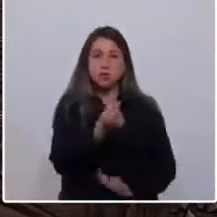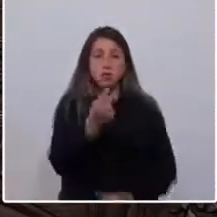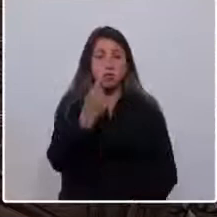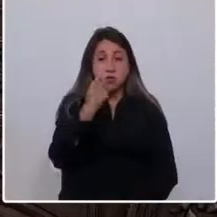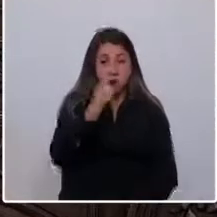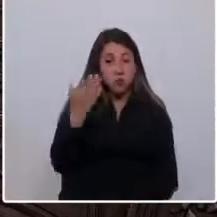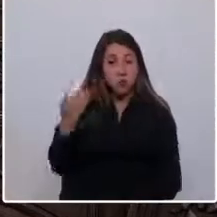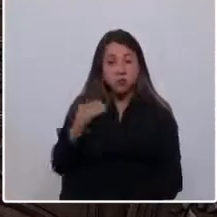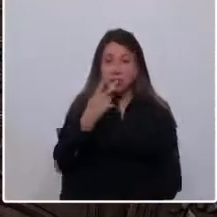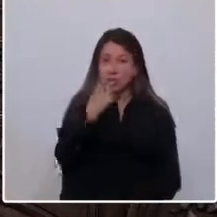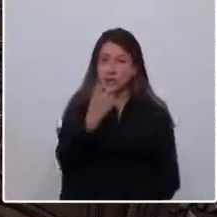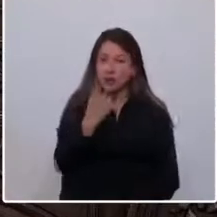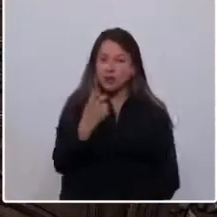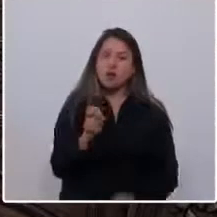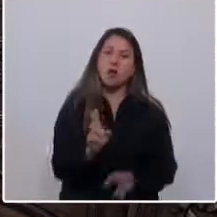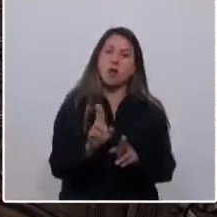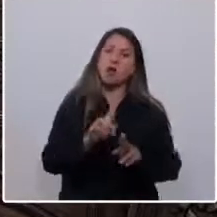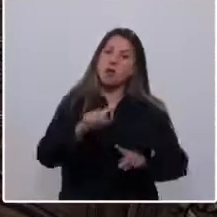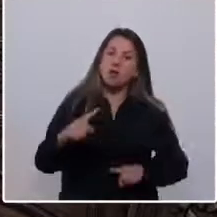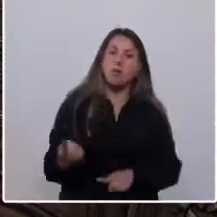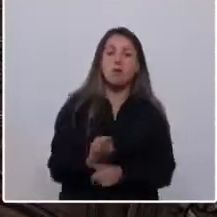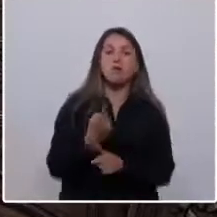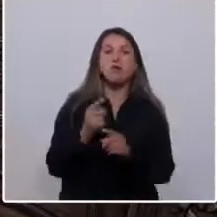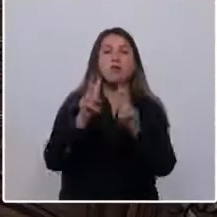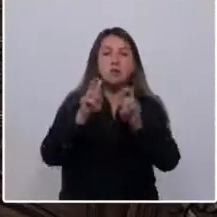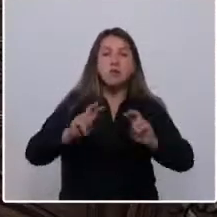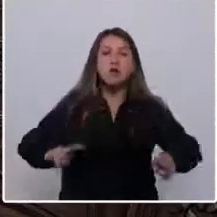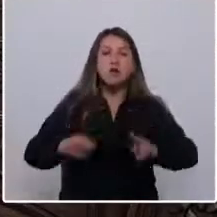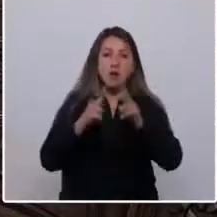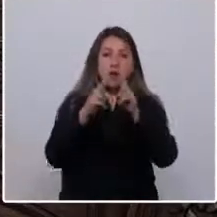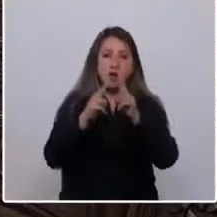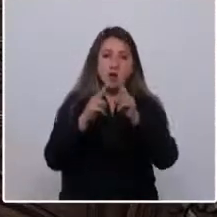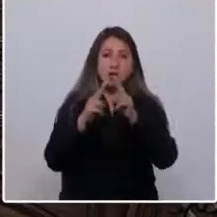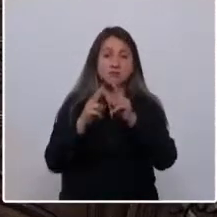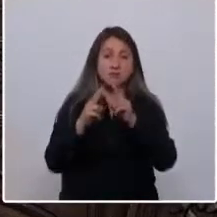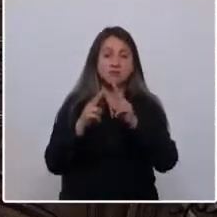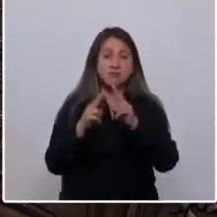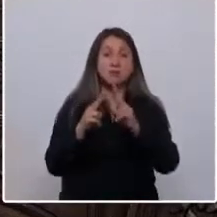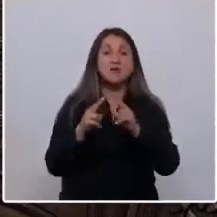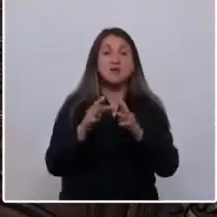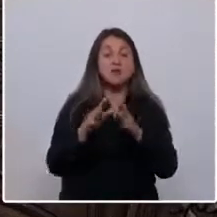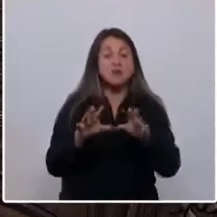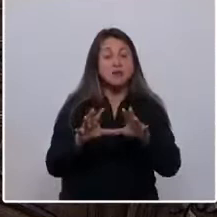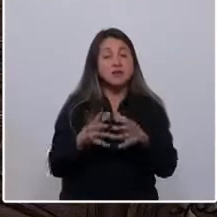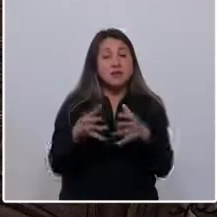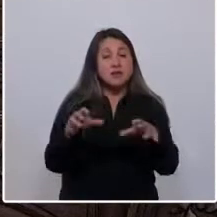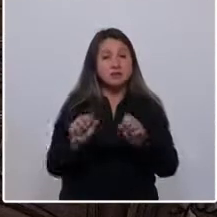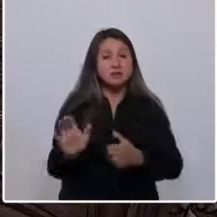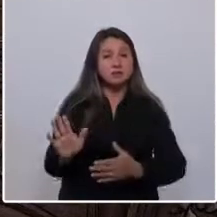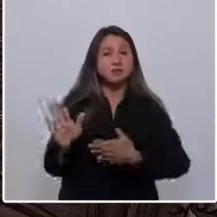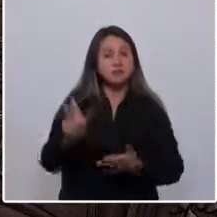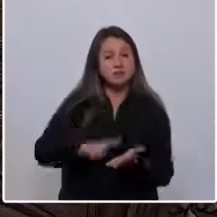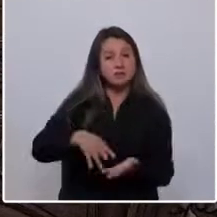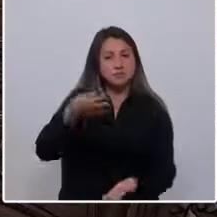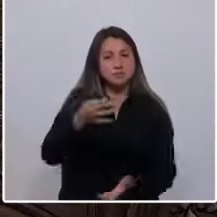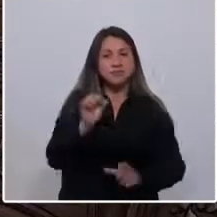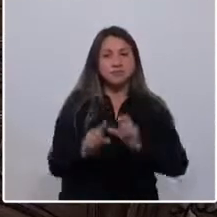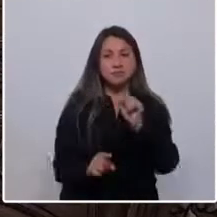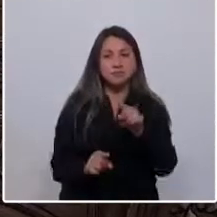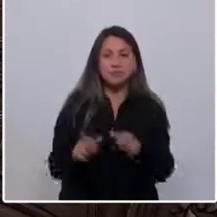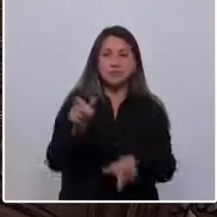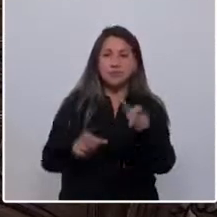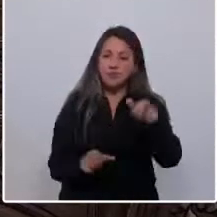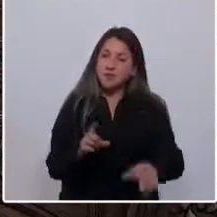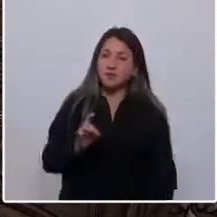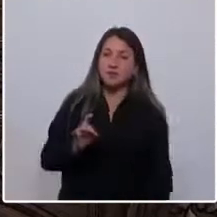y esperemos que no aparezca también con los artículos de la construcción. Debemos asegurarnos y comprometernos realmente a defender a los chilenos,